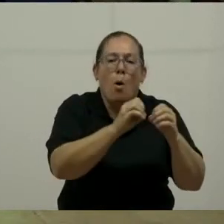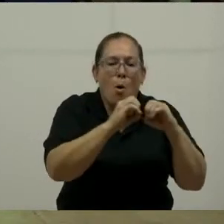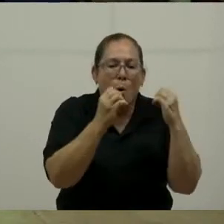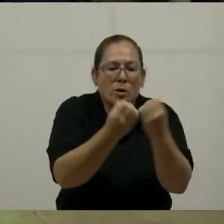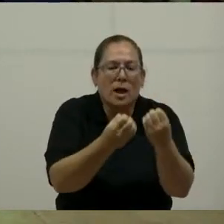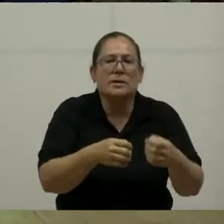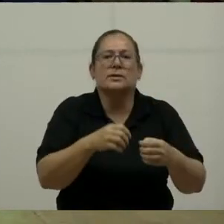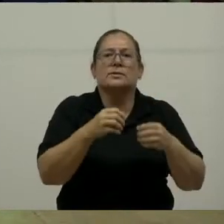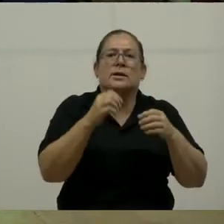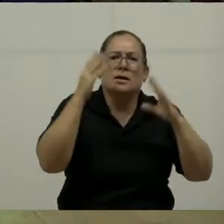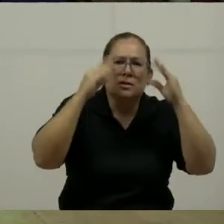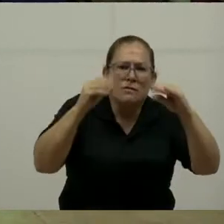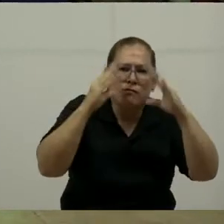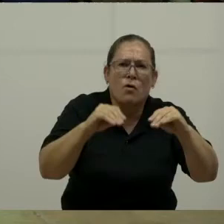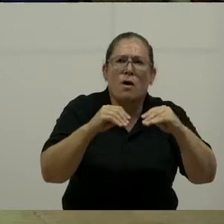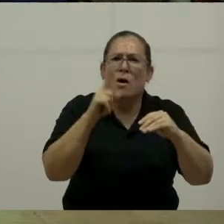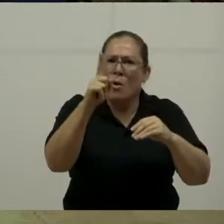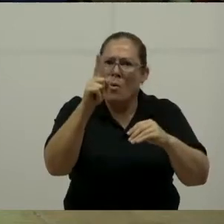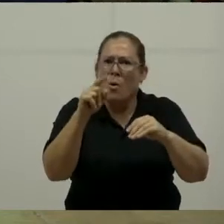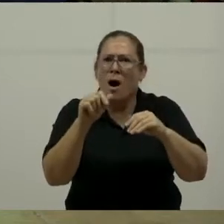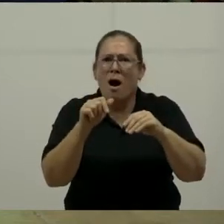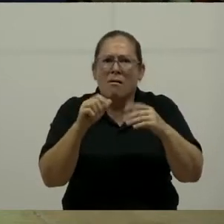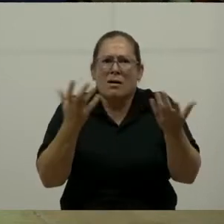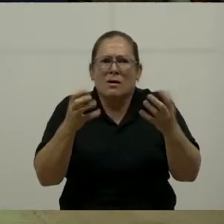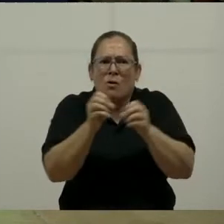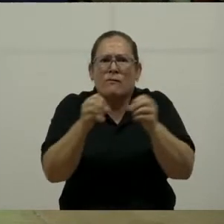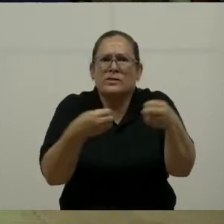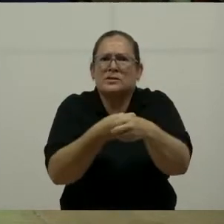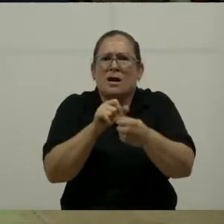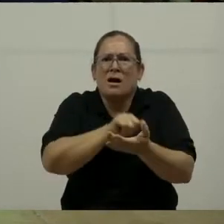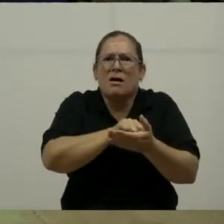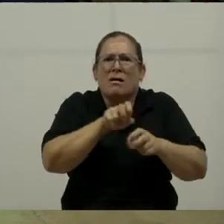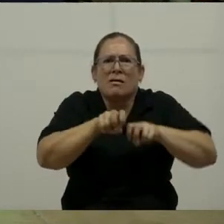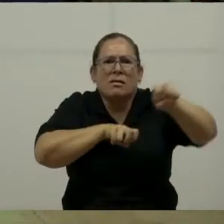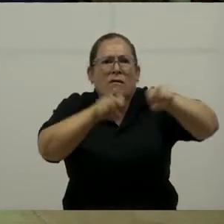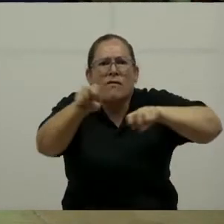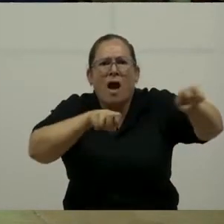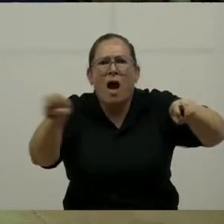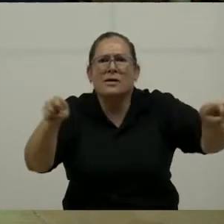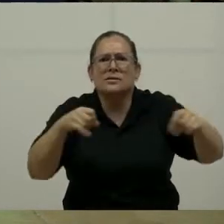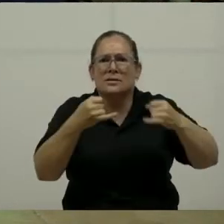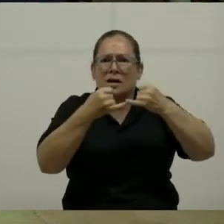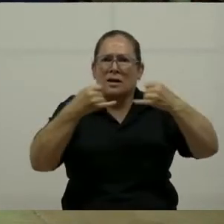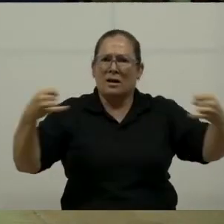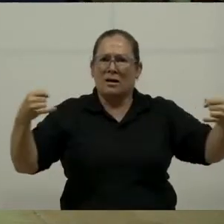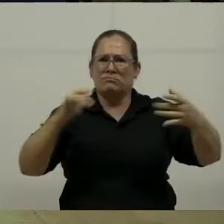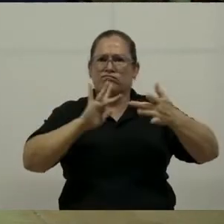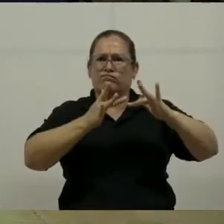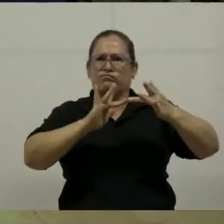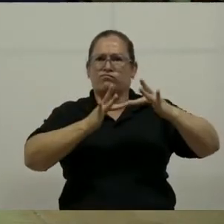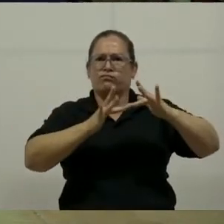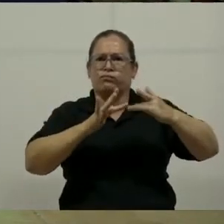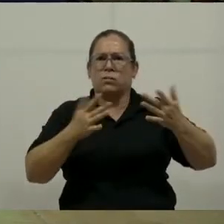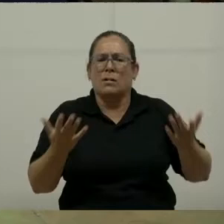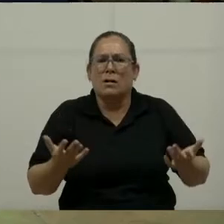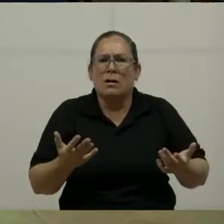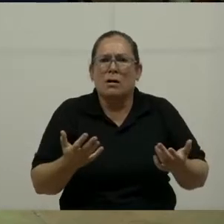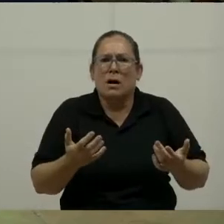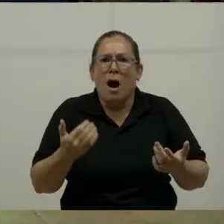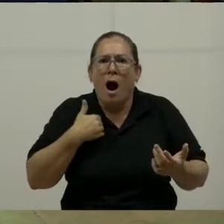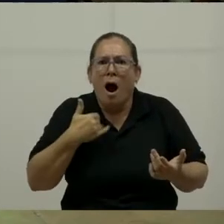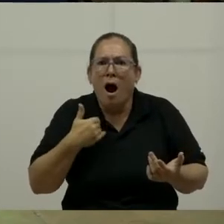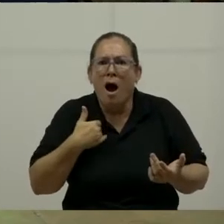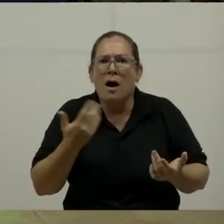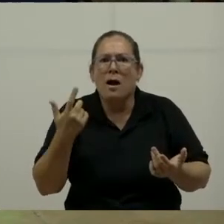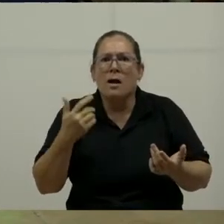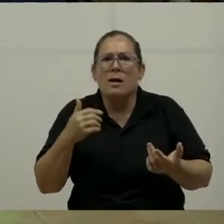agencia de viajes en línea. Hoy todo se hace en línea, ¿verdad? Bueno, y no tenemos una agencia de viajes en línea como sí hay para